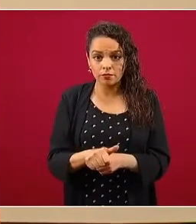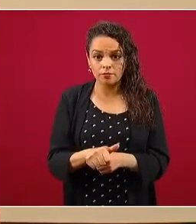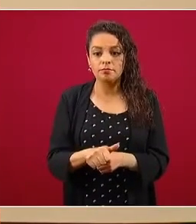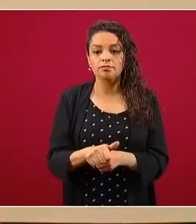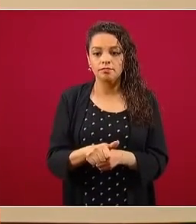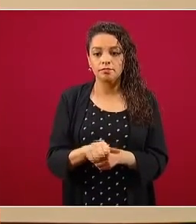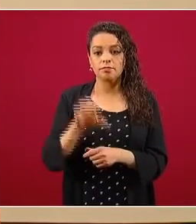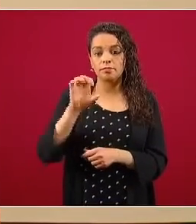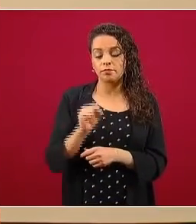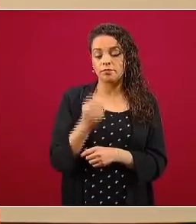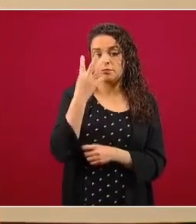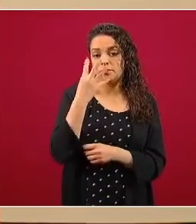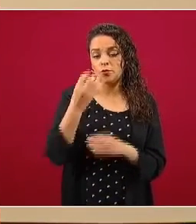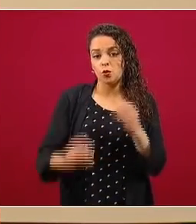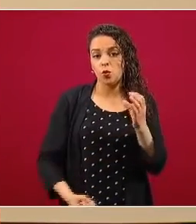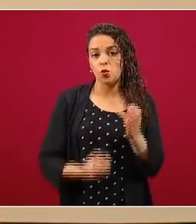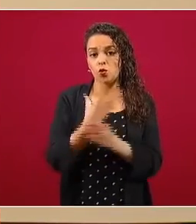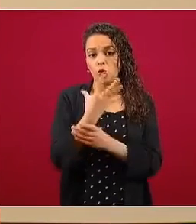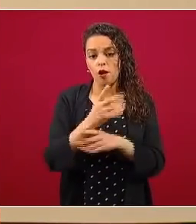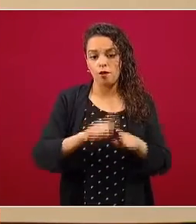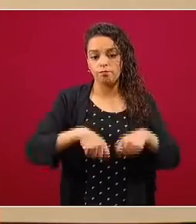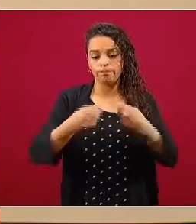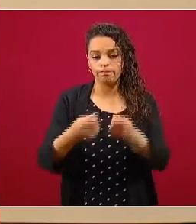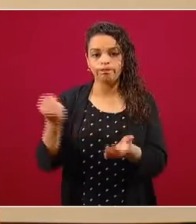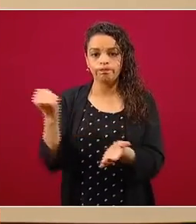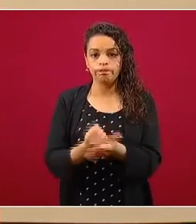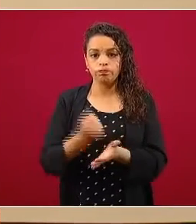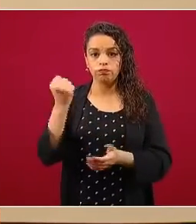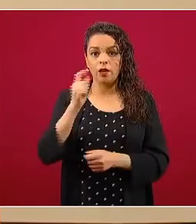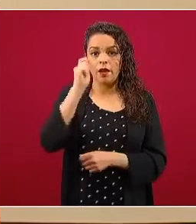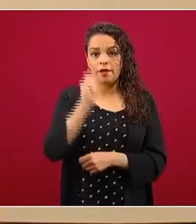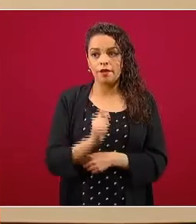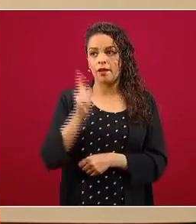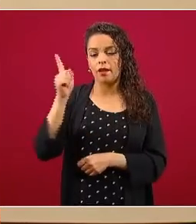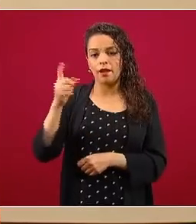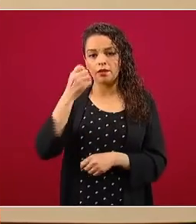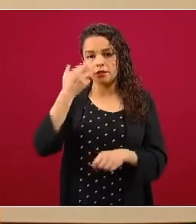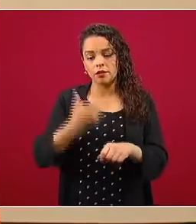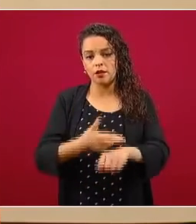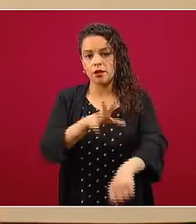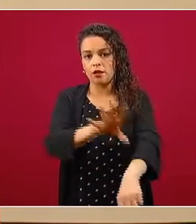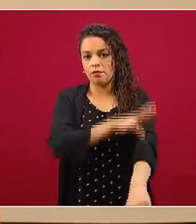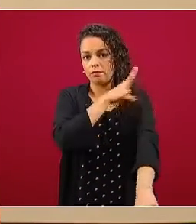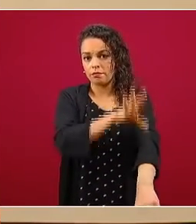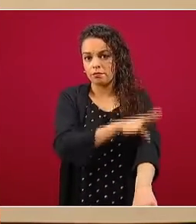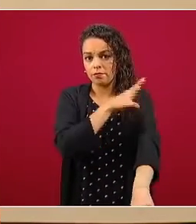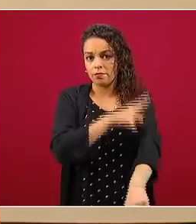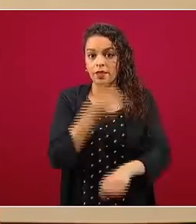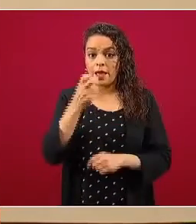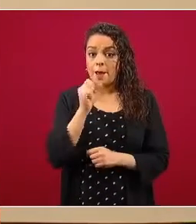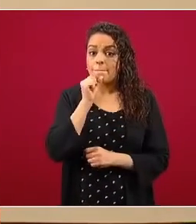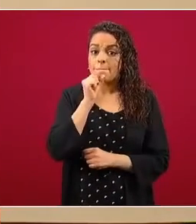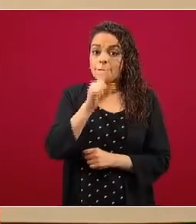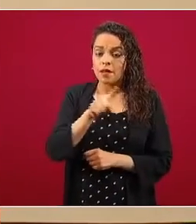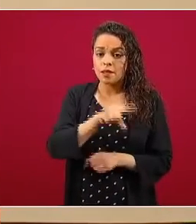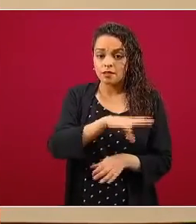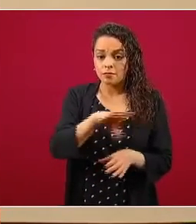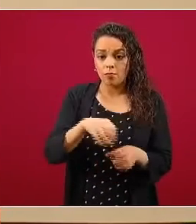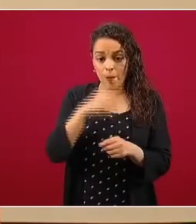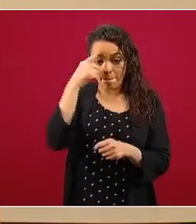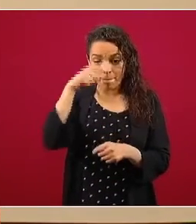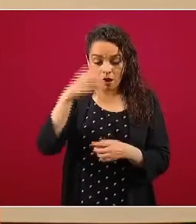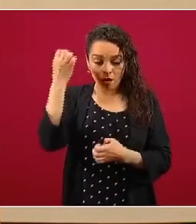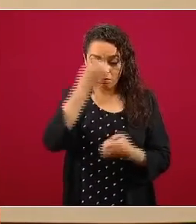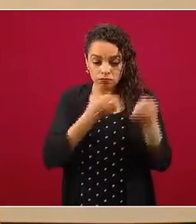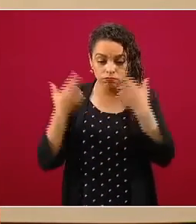64 nuevas asignaciones autorizadas por la Secretaría de Energía en las mismas cuencas exploratorias con objetivos